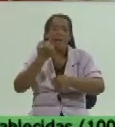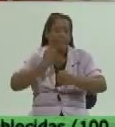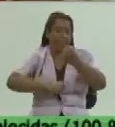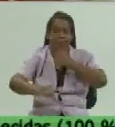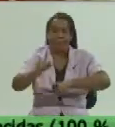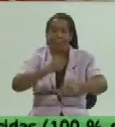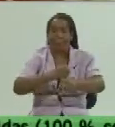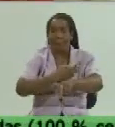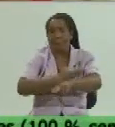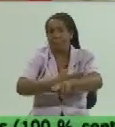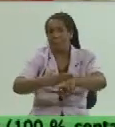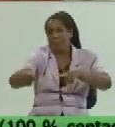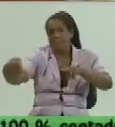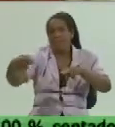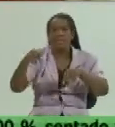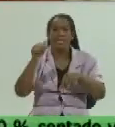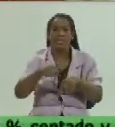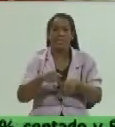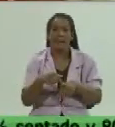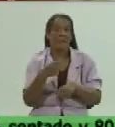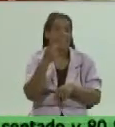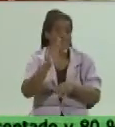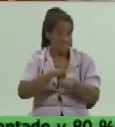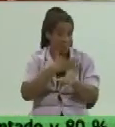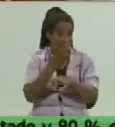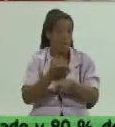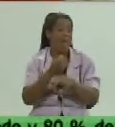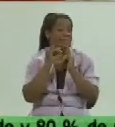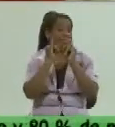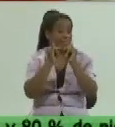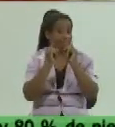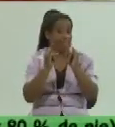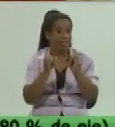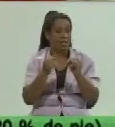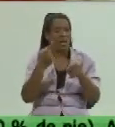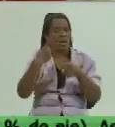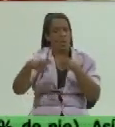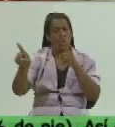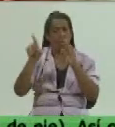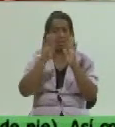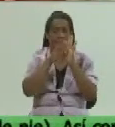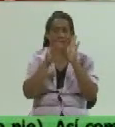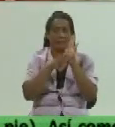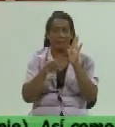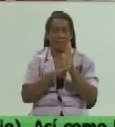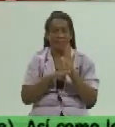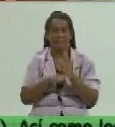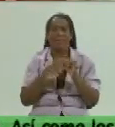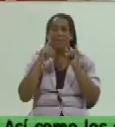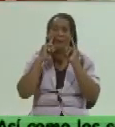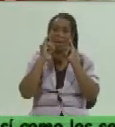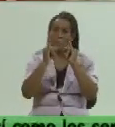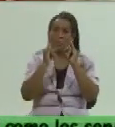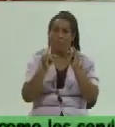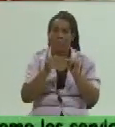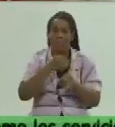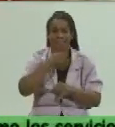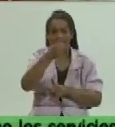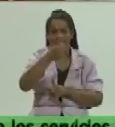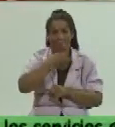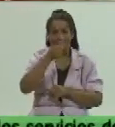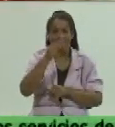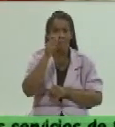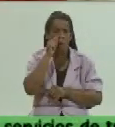primeras imágenes usted espere el reporte ampliado en próximas emisiones hemos reportado el camarógrafo Rafael